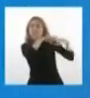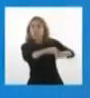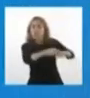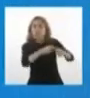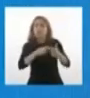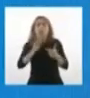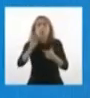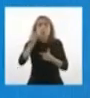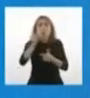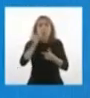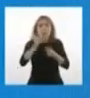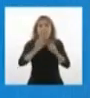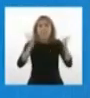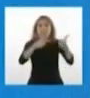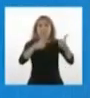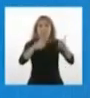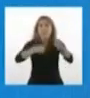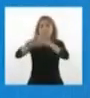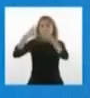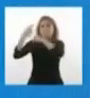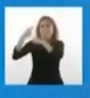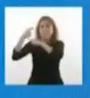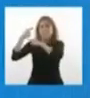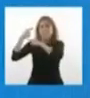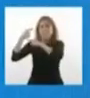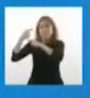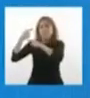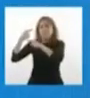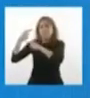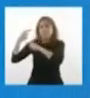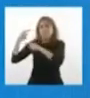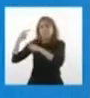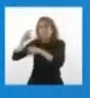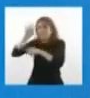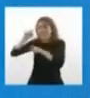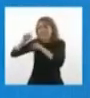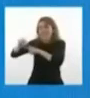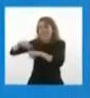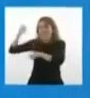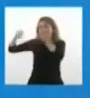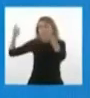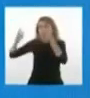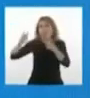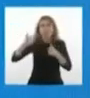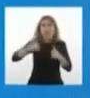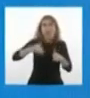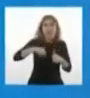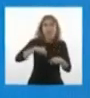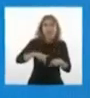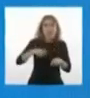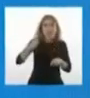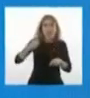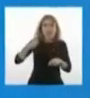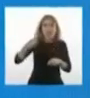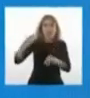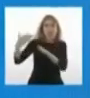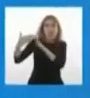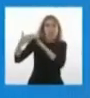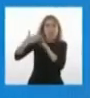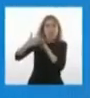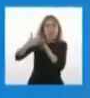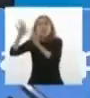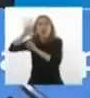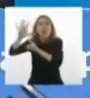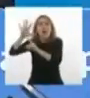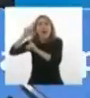no sé cuál era su objetivo, pero terrible, pésimo. Bueno, completamente de acuerdo, es muy sabido que los argentinos son famosos por muchas